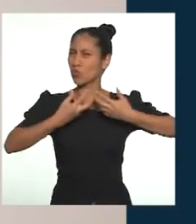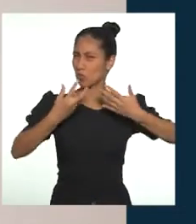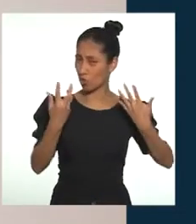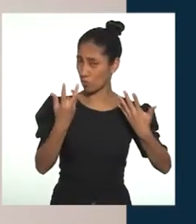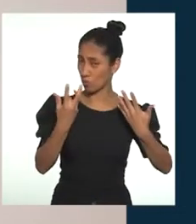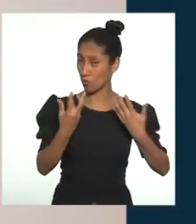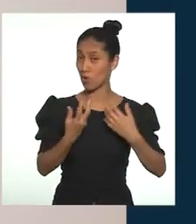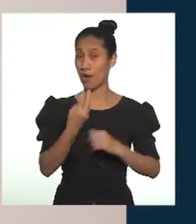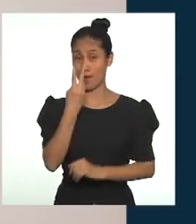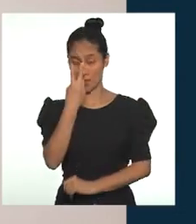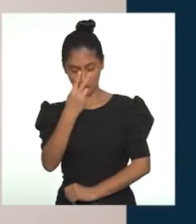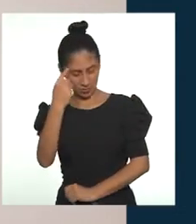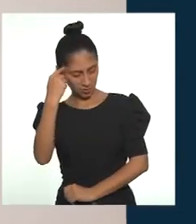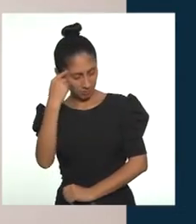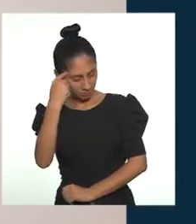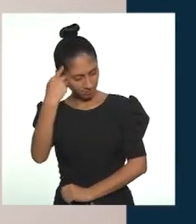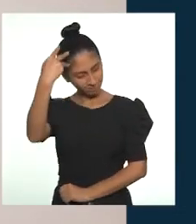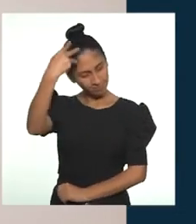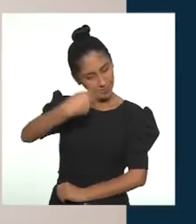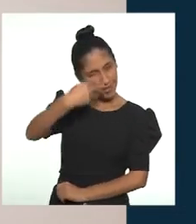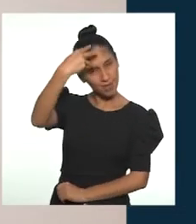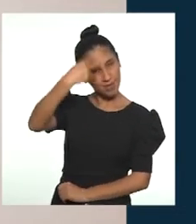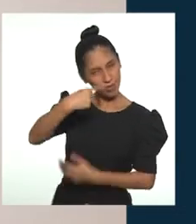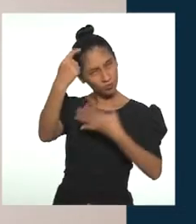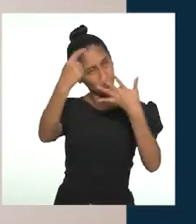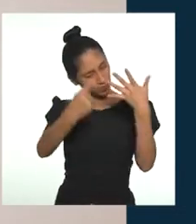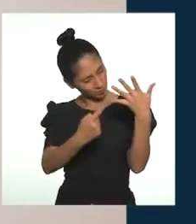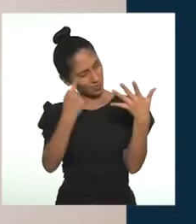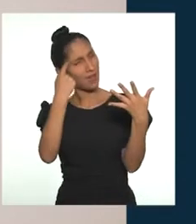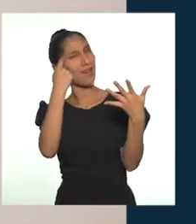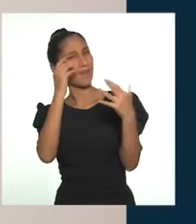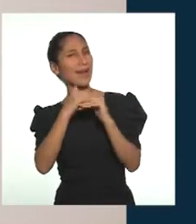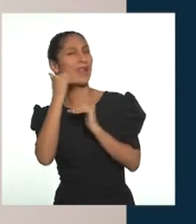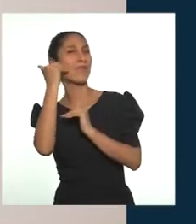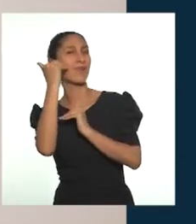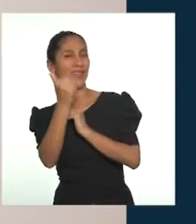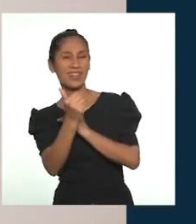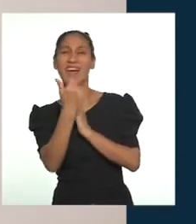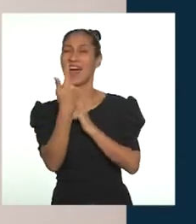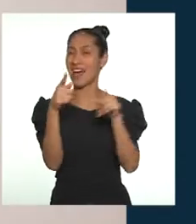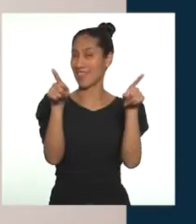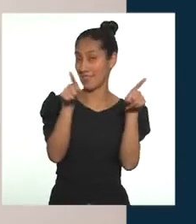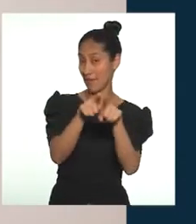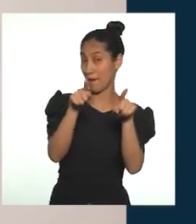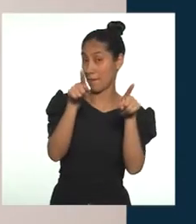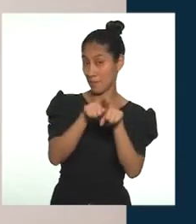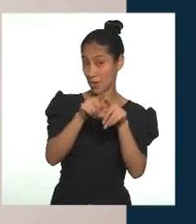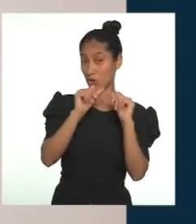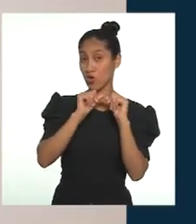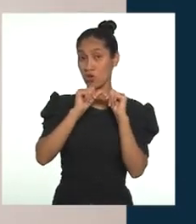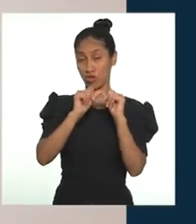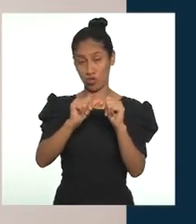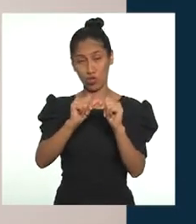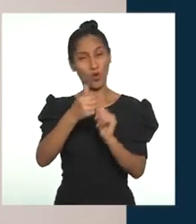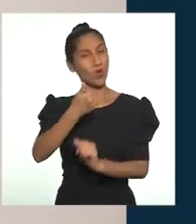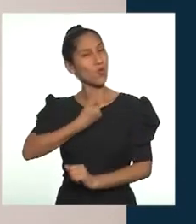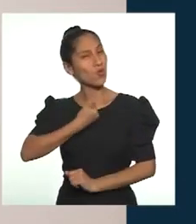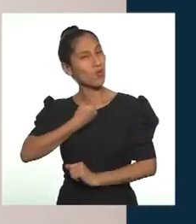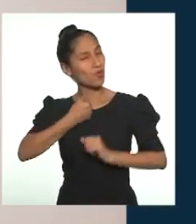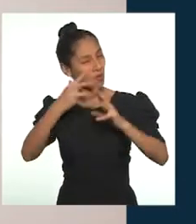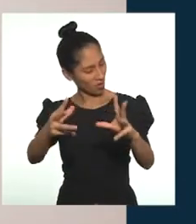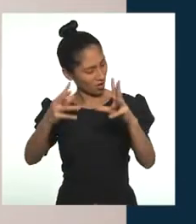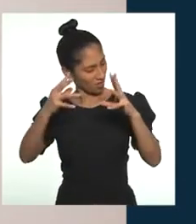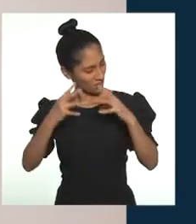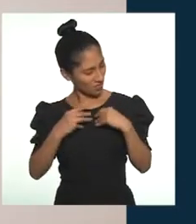Vamos a ir identificando esos pasos para luego entrar también a este proceso de aceptarnos tal